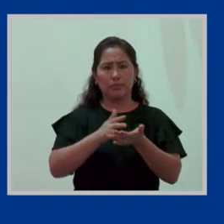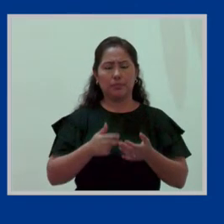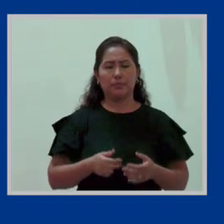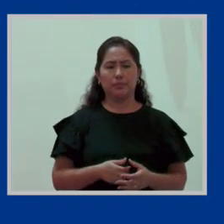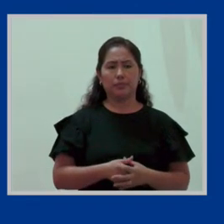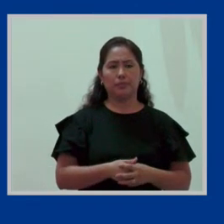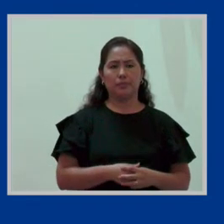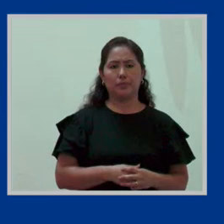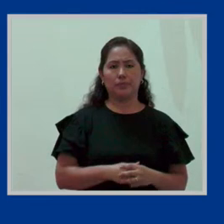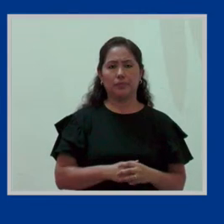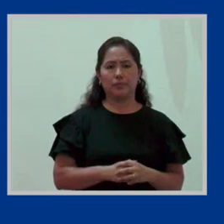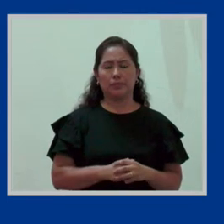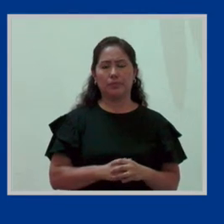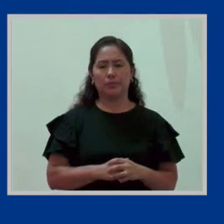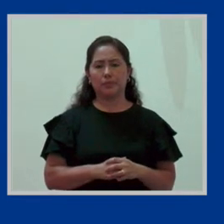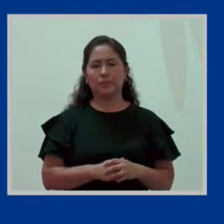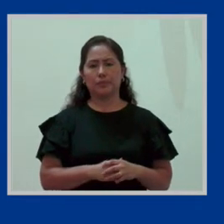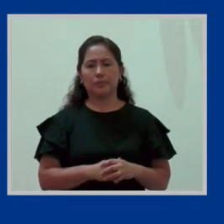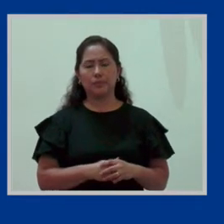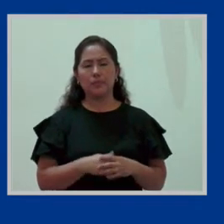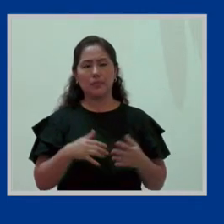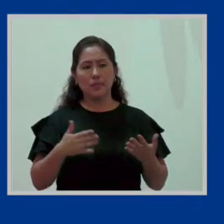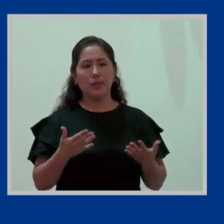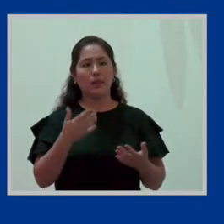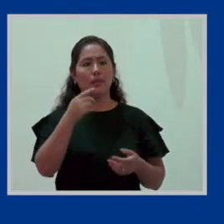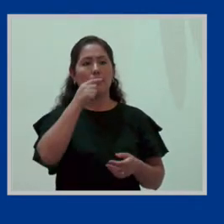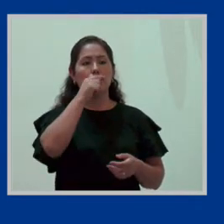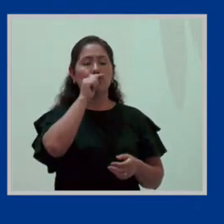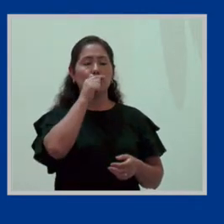Ya para ir cerrando, las mujeres